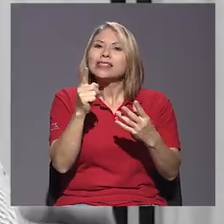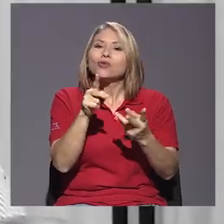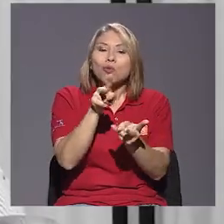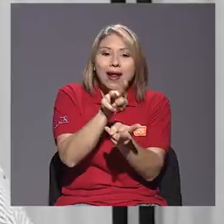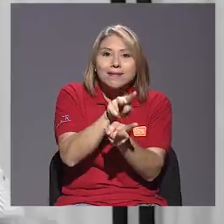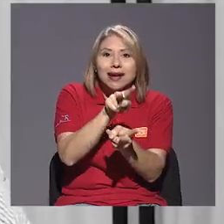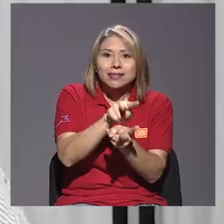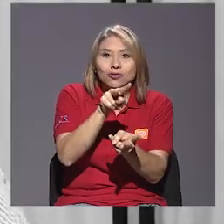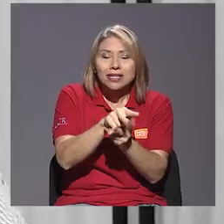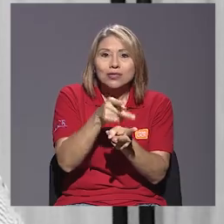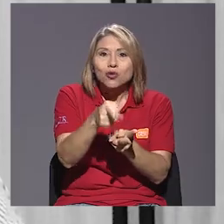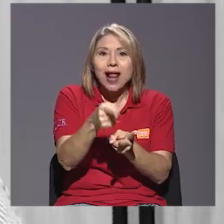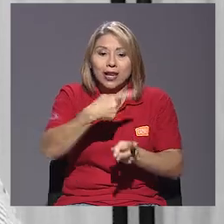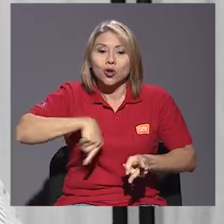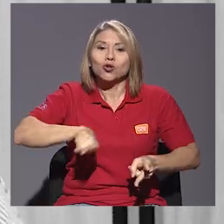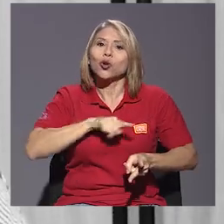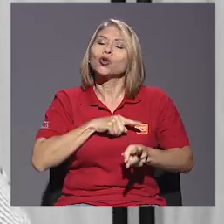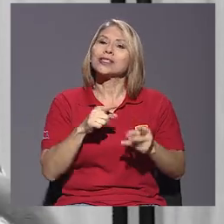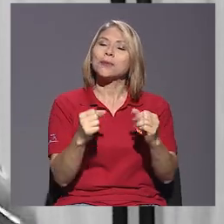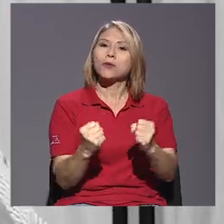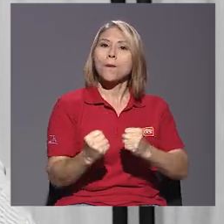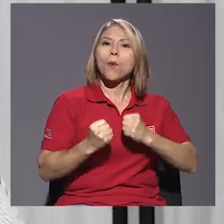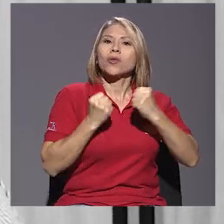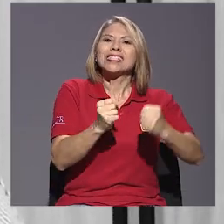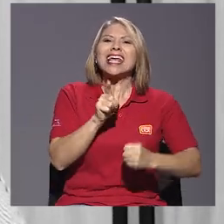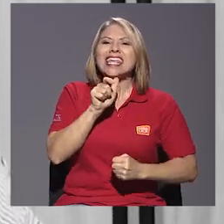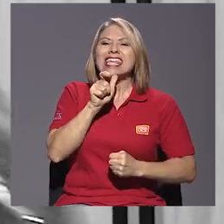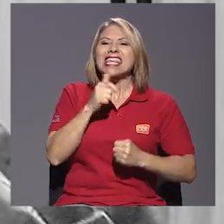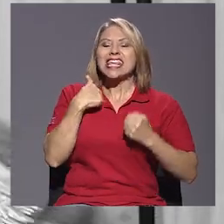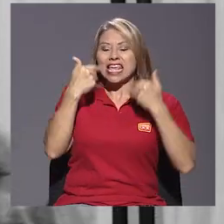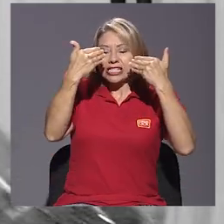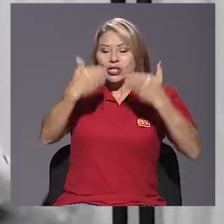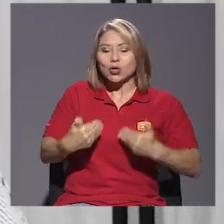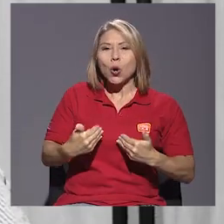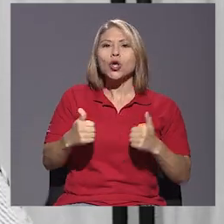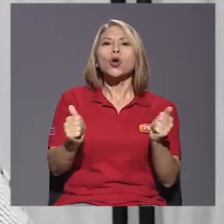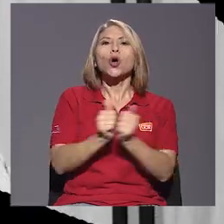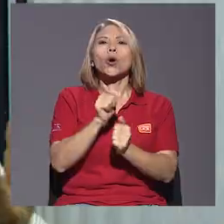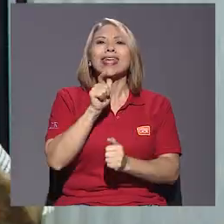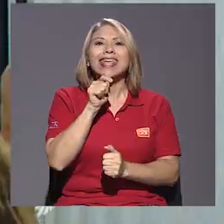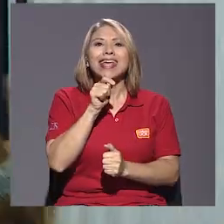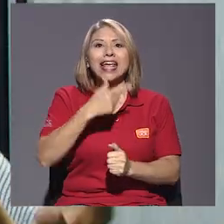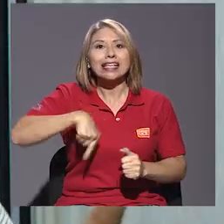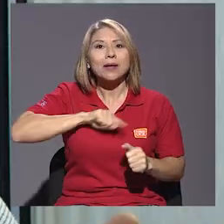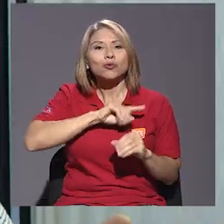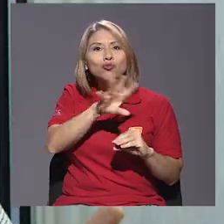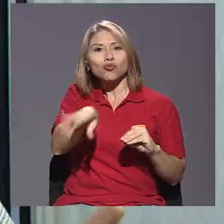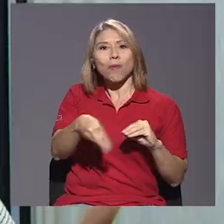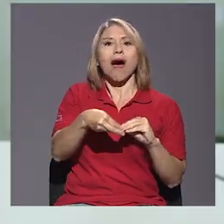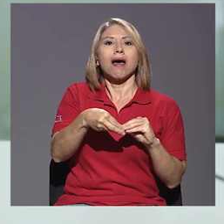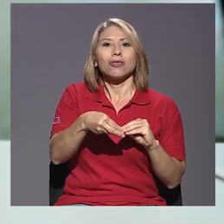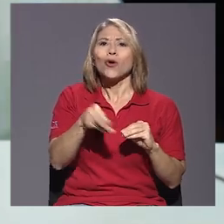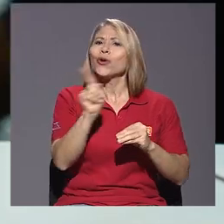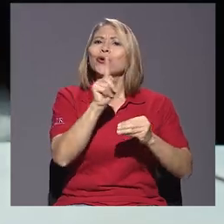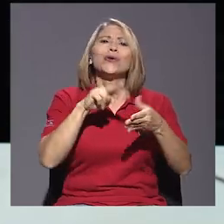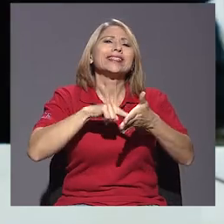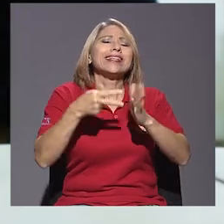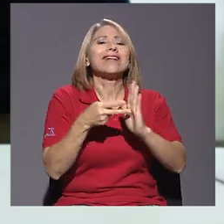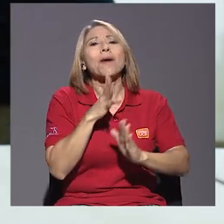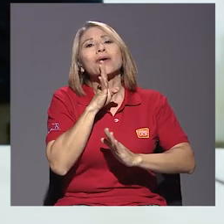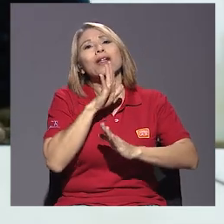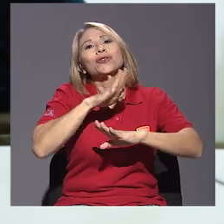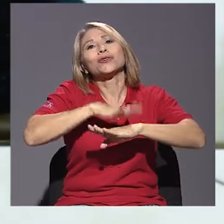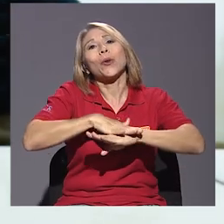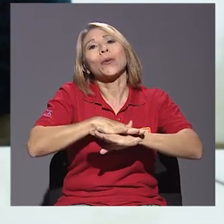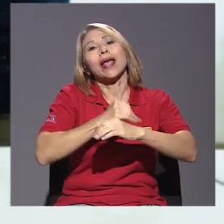en una relación sexual quién soy, con quiénes somos, estamos sumando. Y no estamos hablando